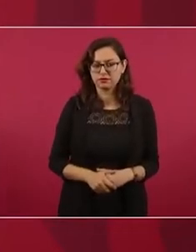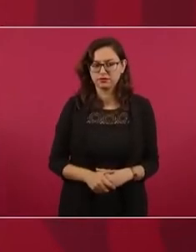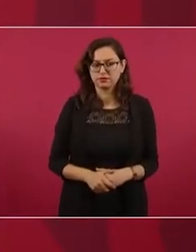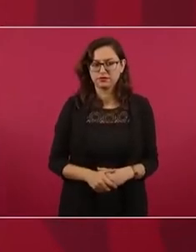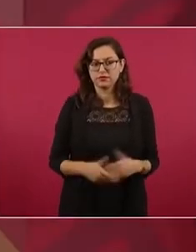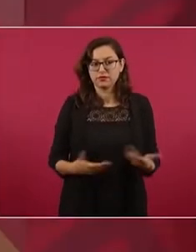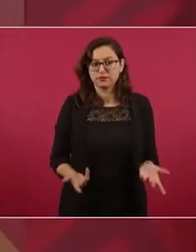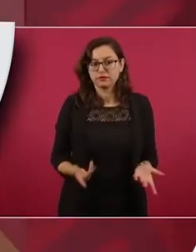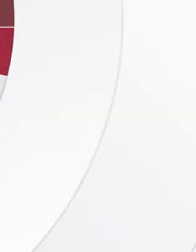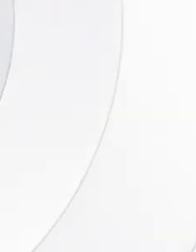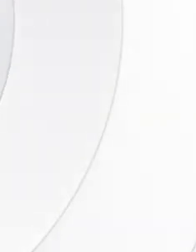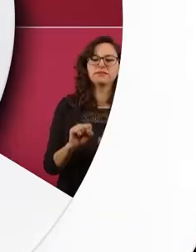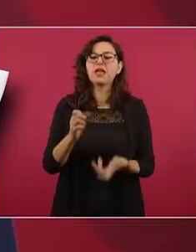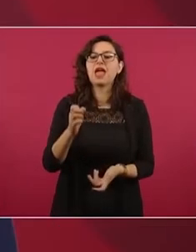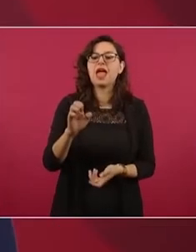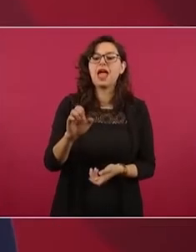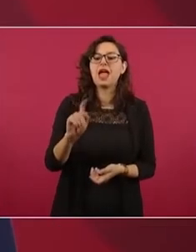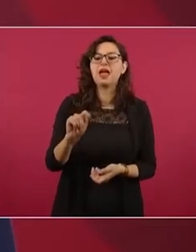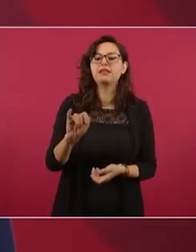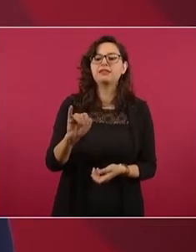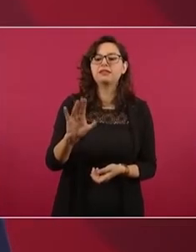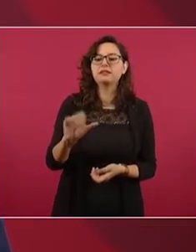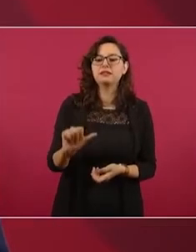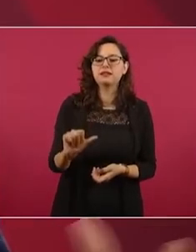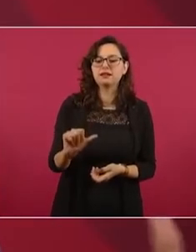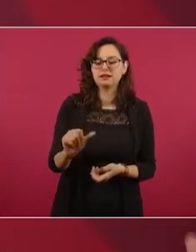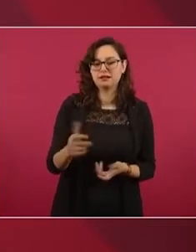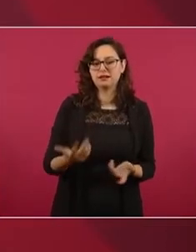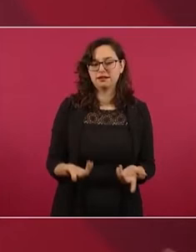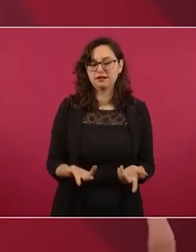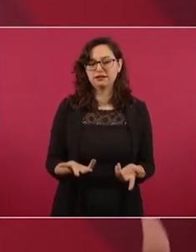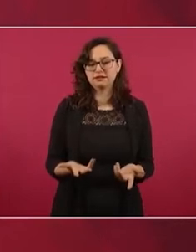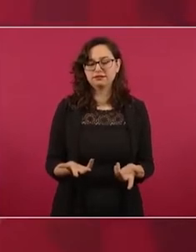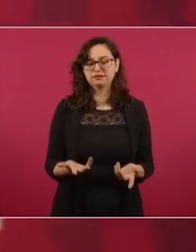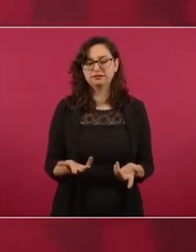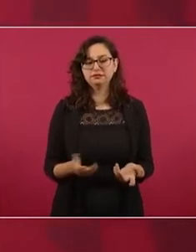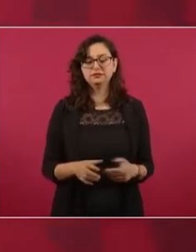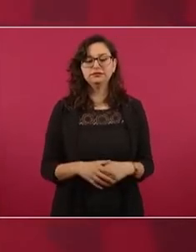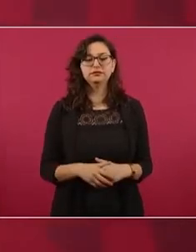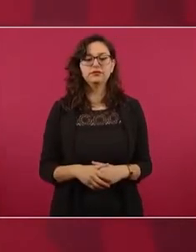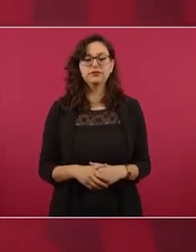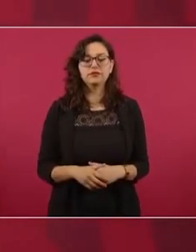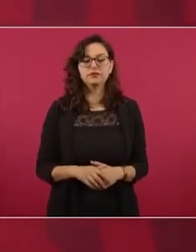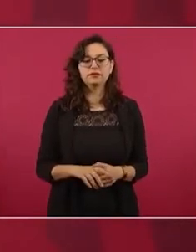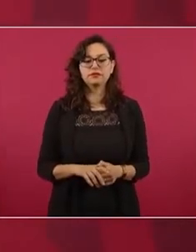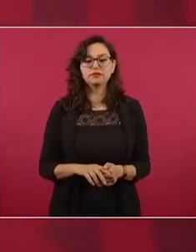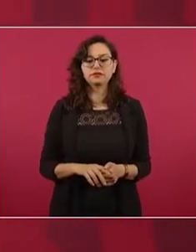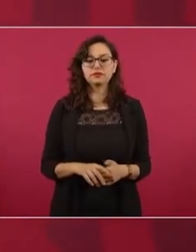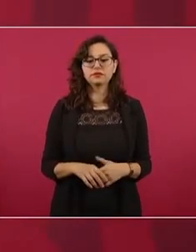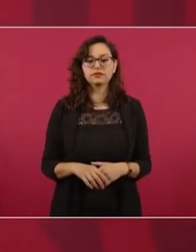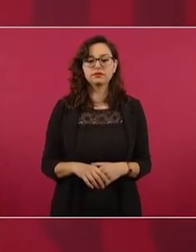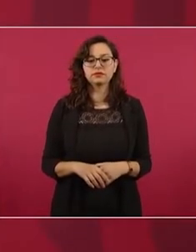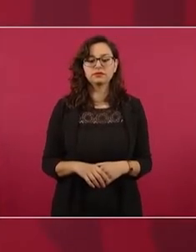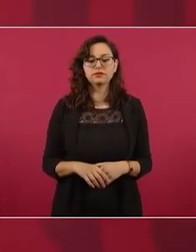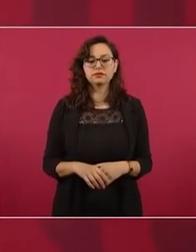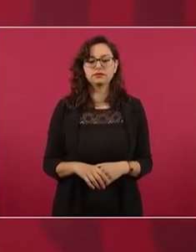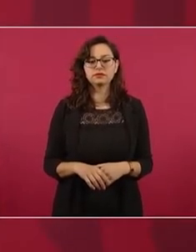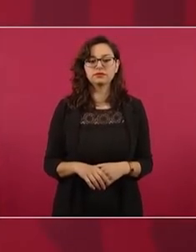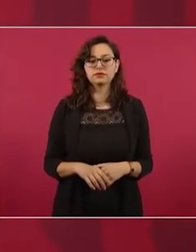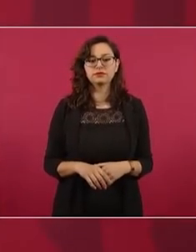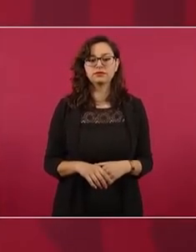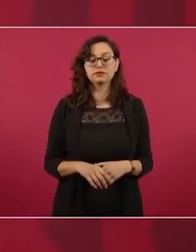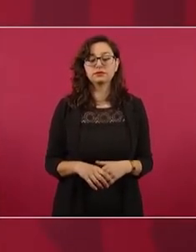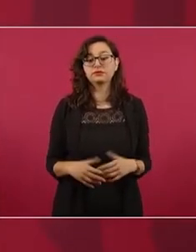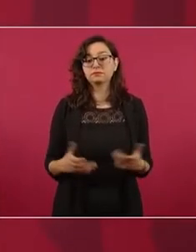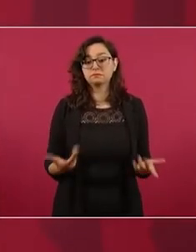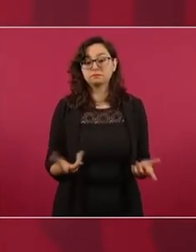Krause ahora que un señor con mucho dinero en el